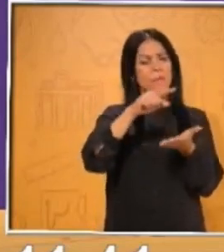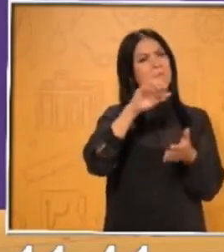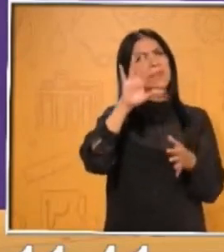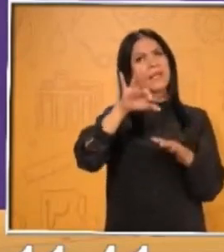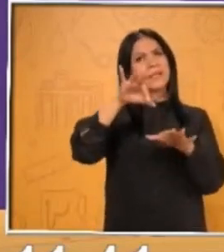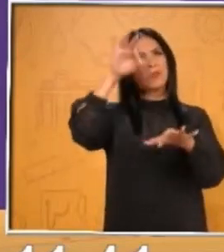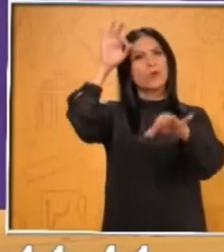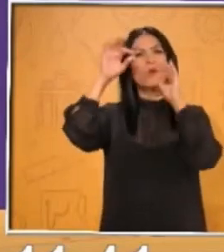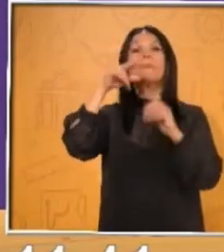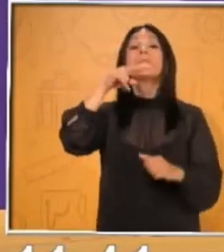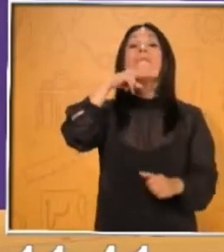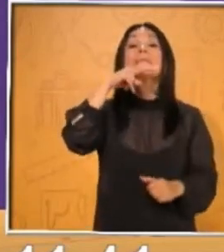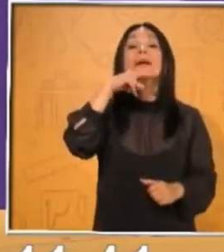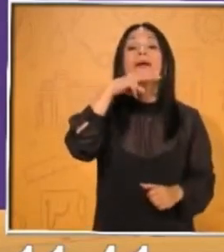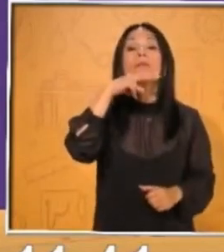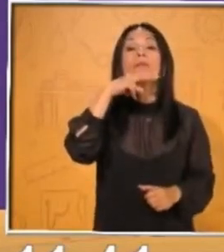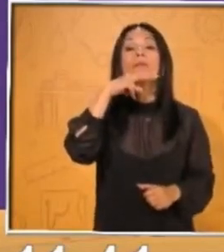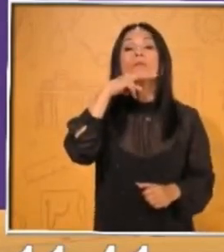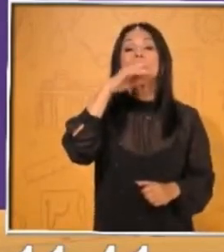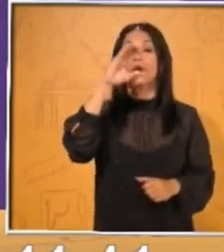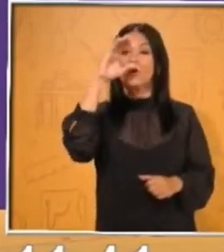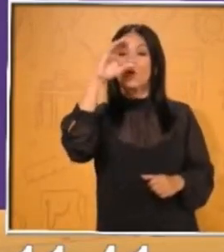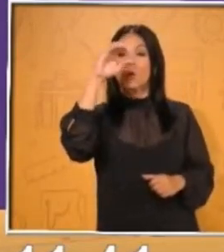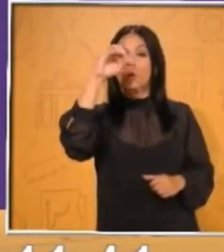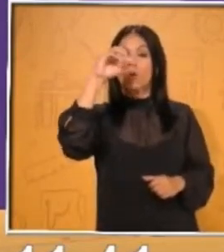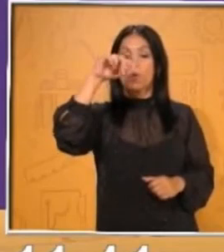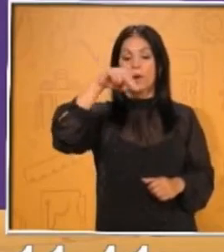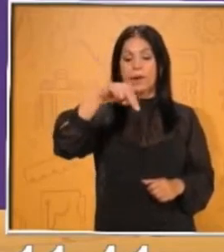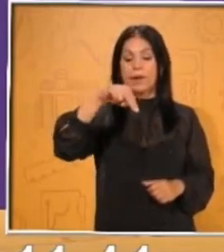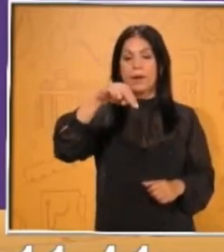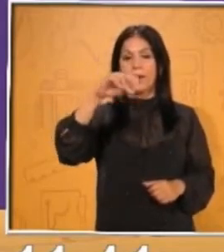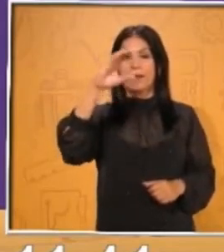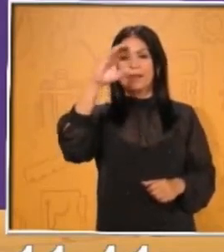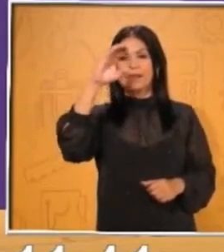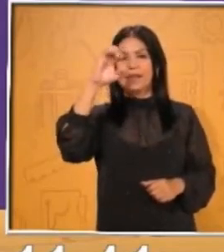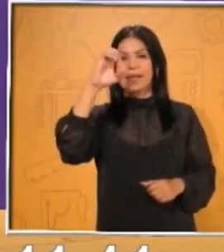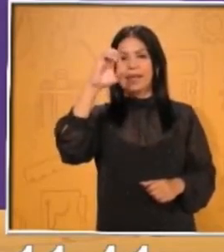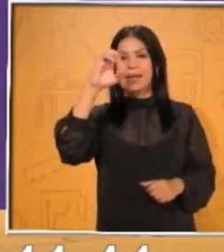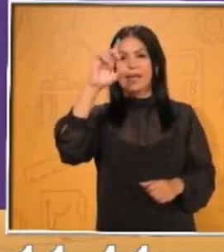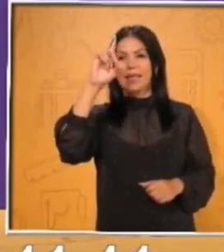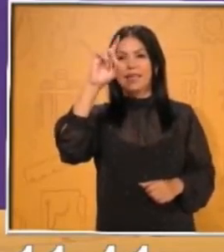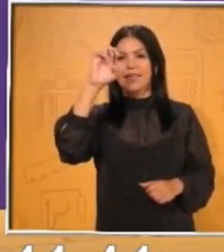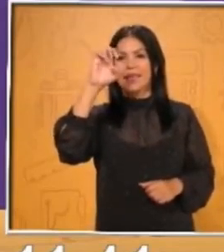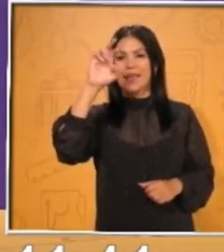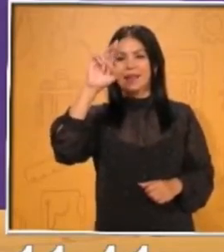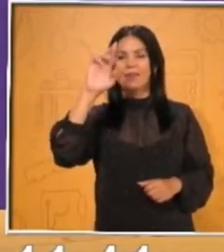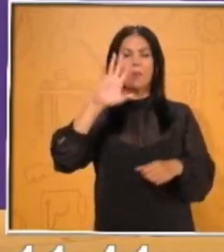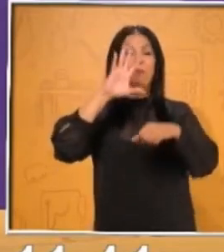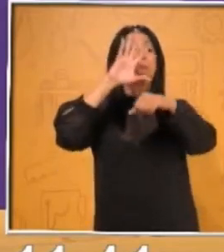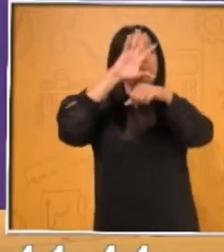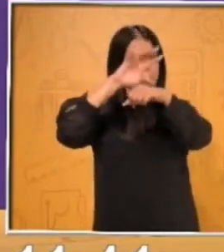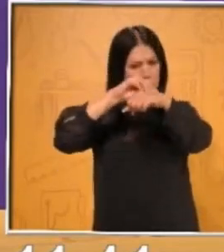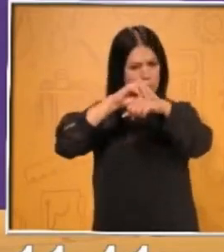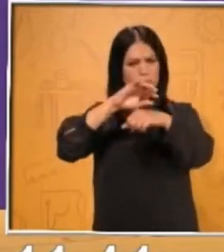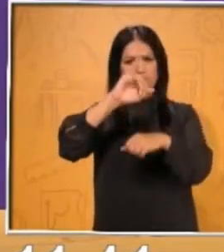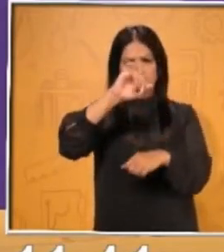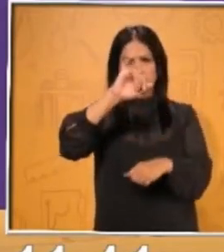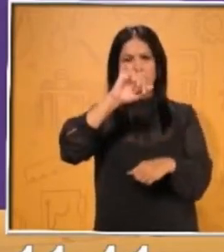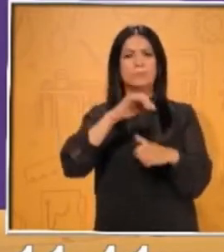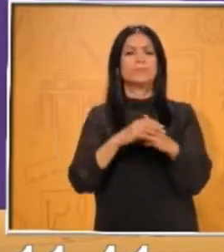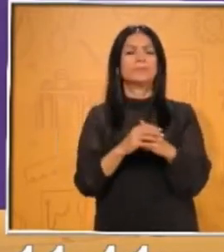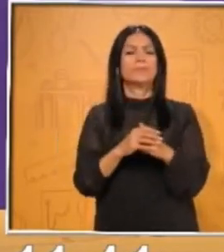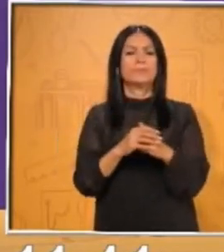escogí el verbo conceder o concedió. Entonces, yo lo pongo yo en el infinitivo, que sería